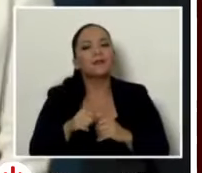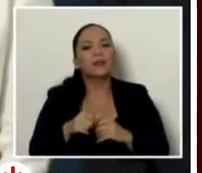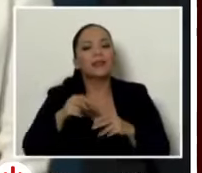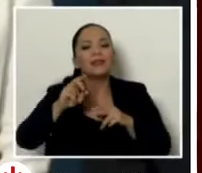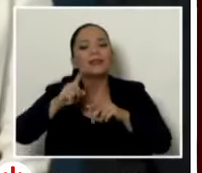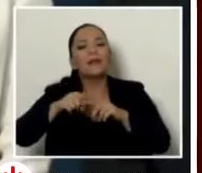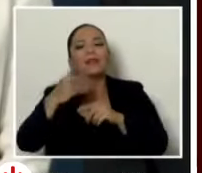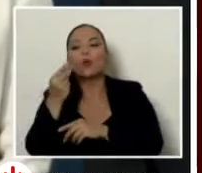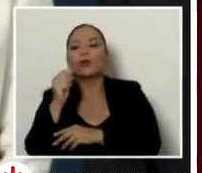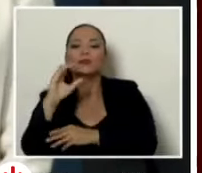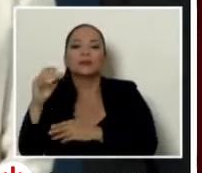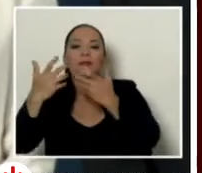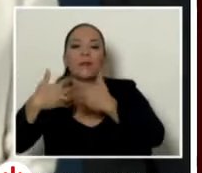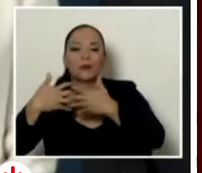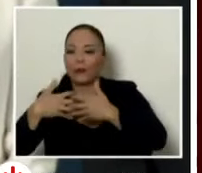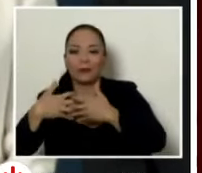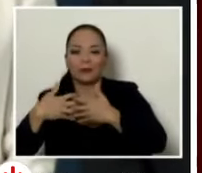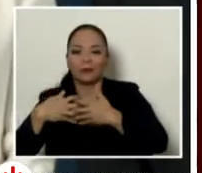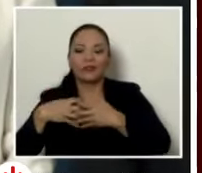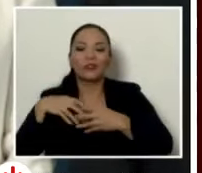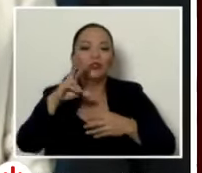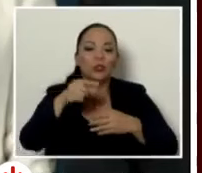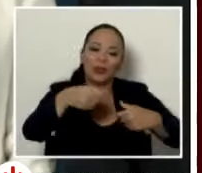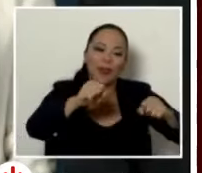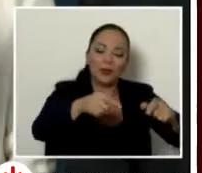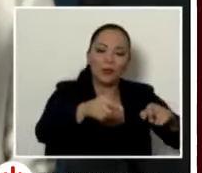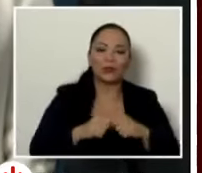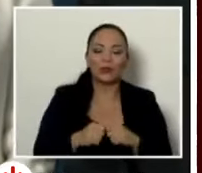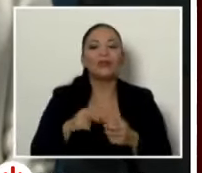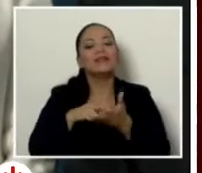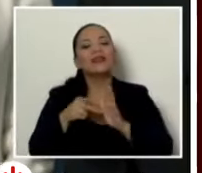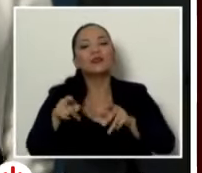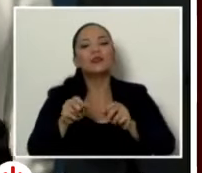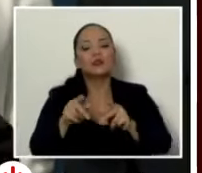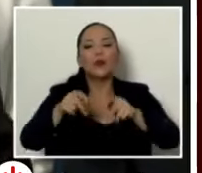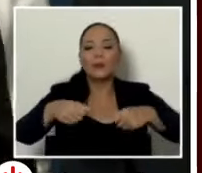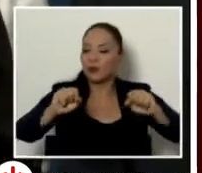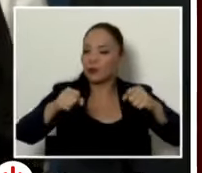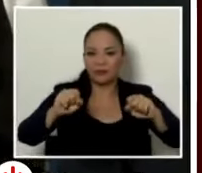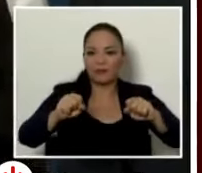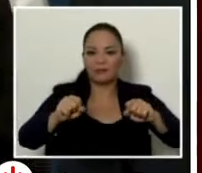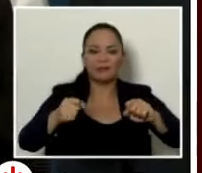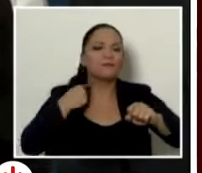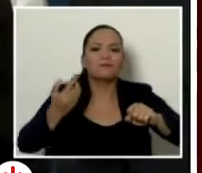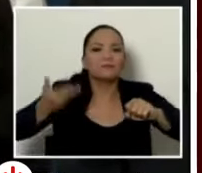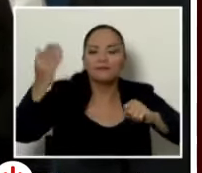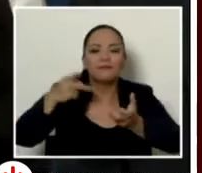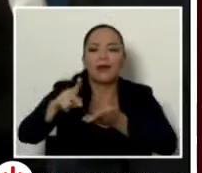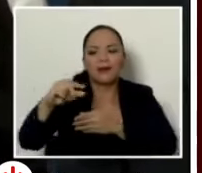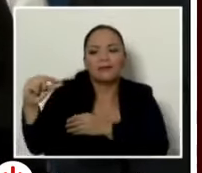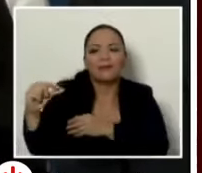sobre el valor de la motocicleta. Y eso permitía que motocicletas de muy alto valor pagaran muy